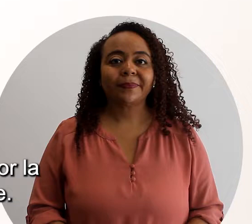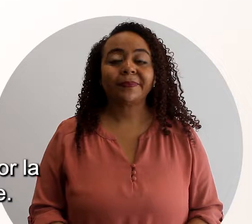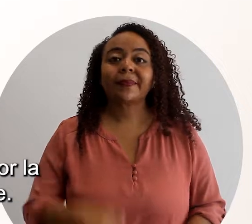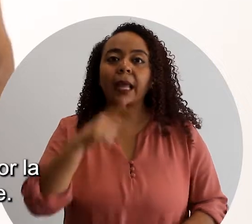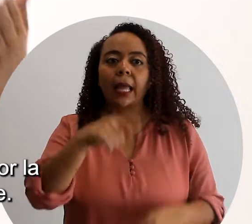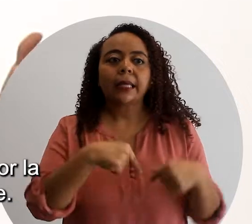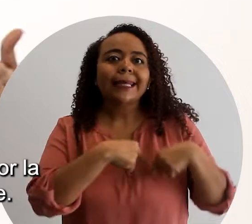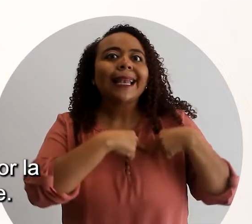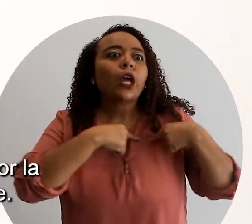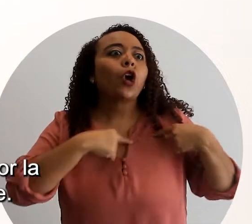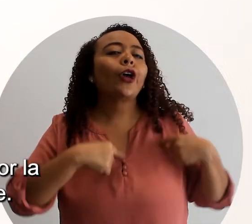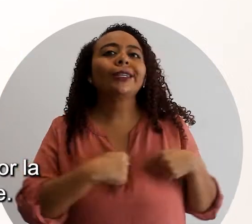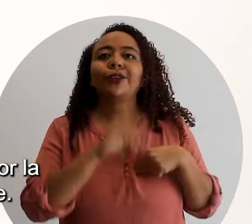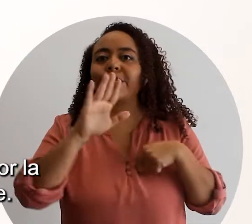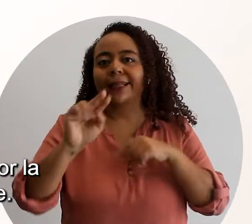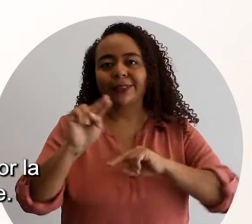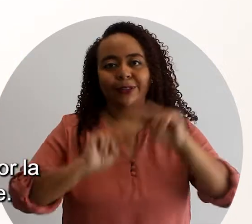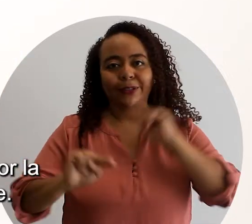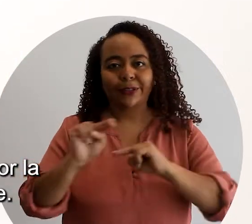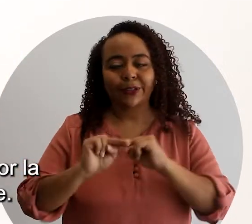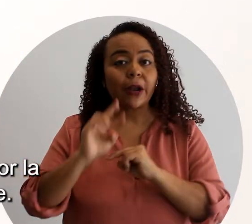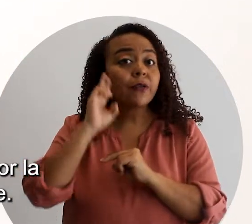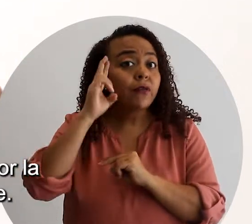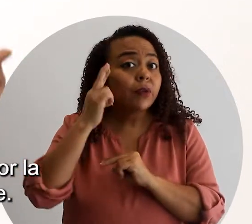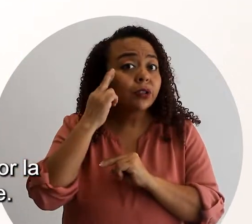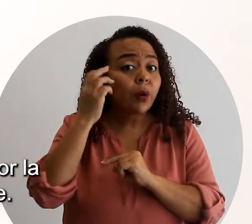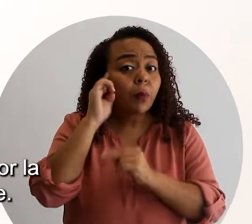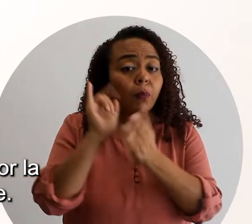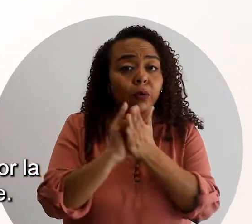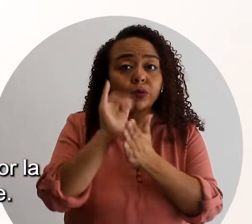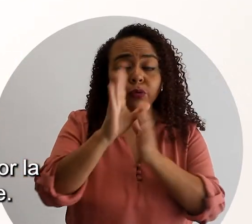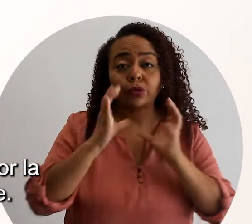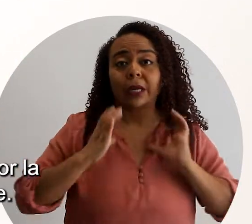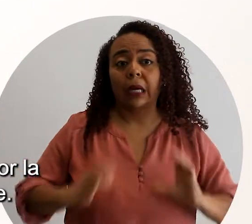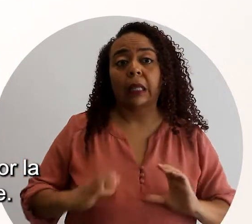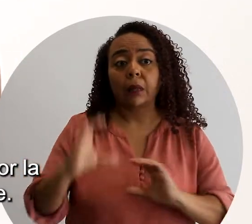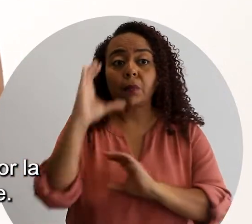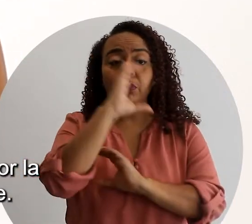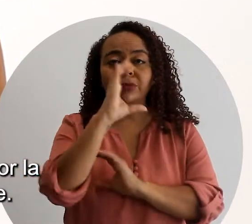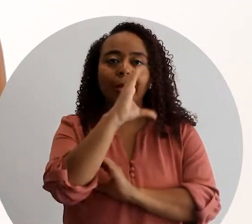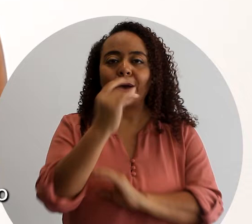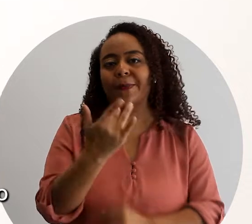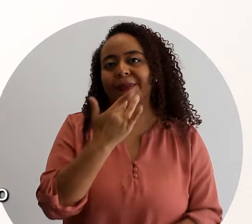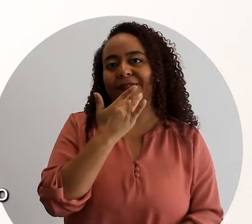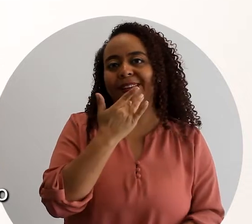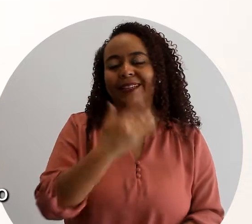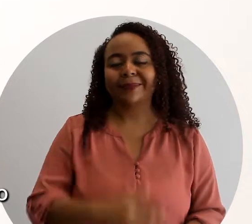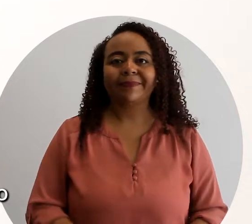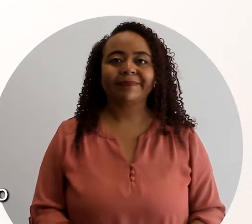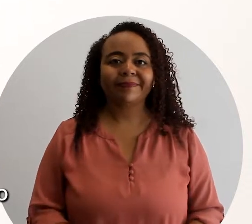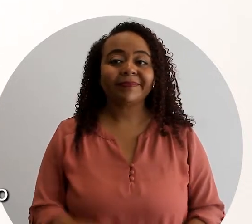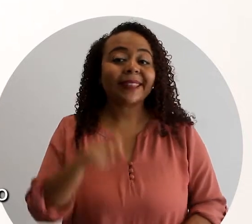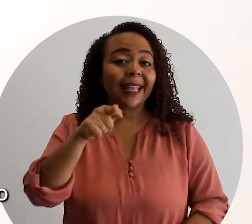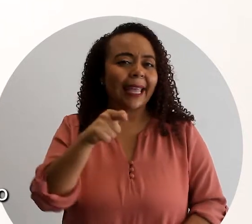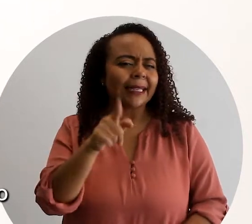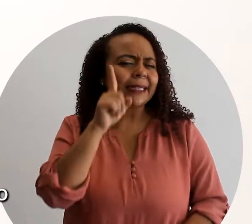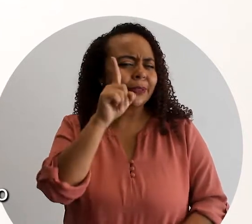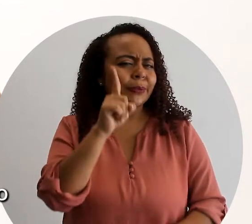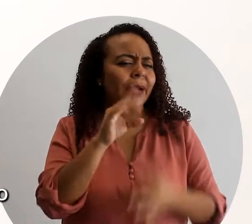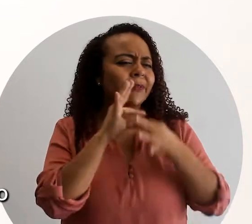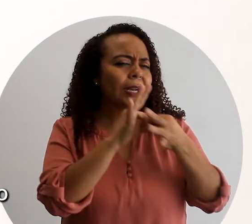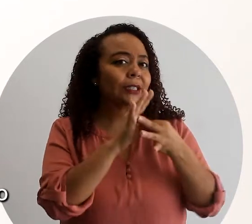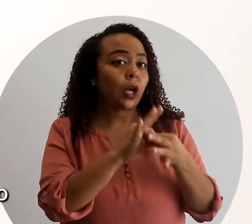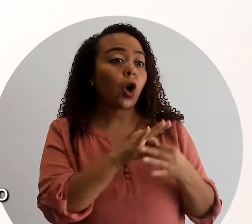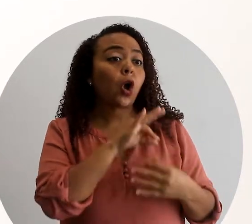el corazón de sus negocios, la razón por la cual su clientela las busca o las prefiere. Se trata de esa relación